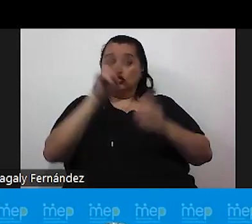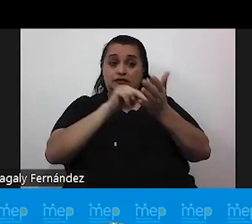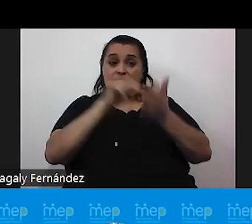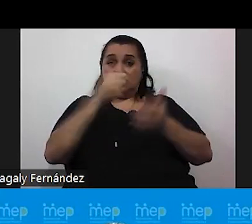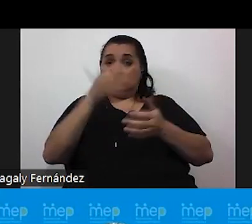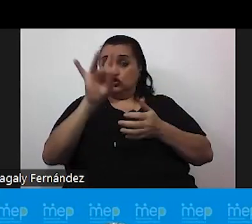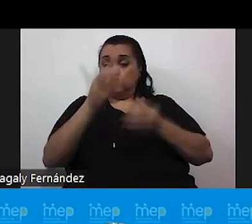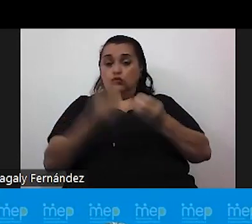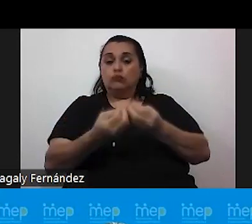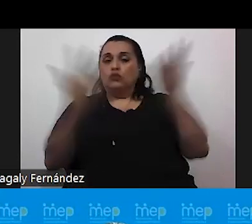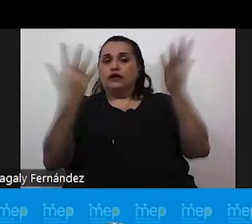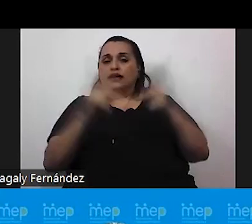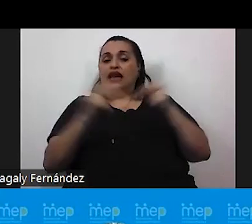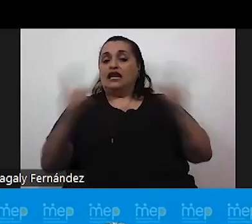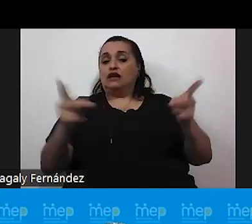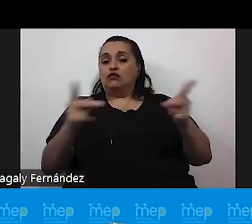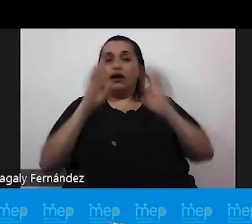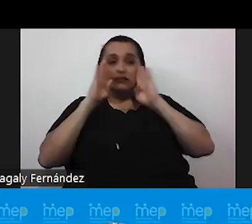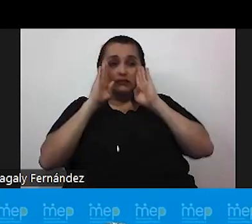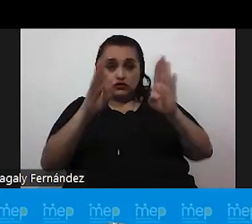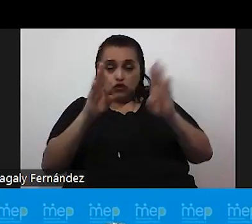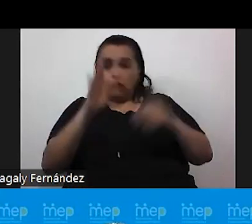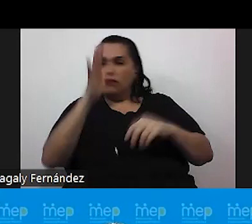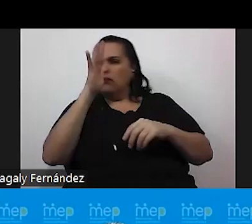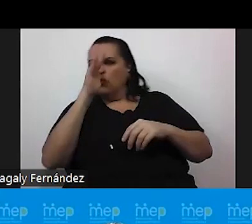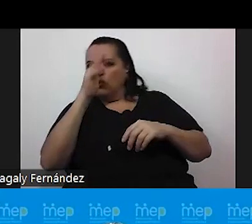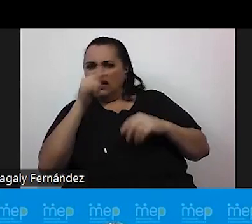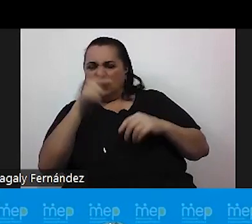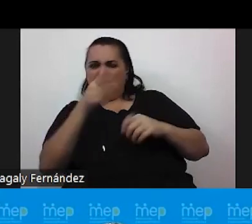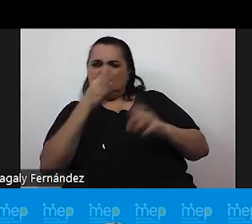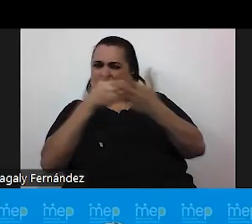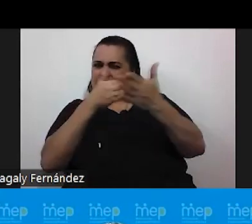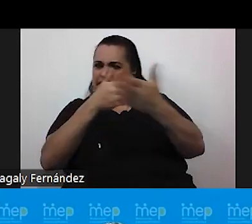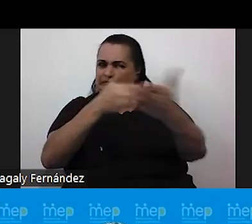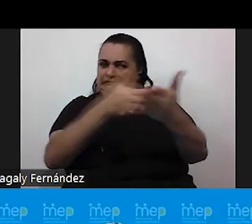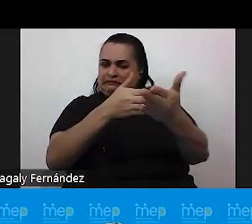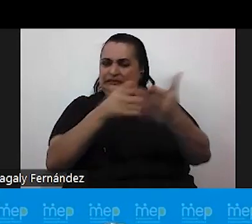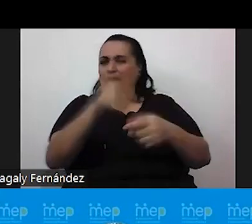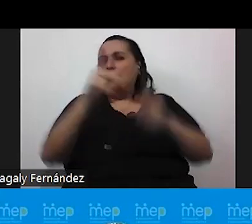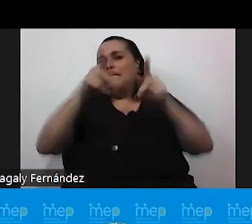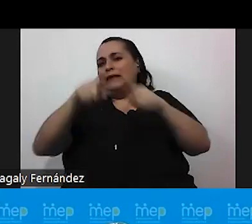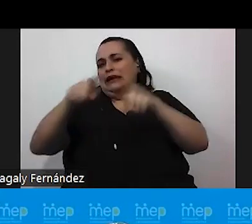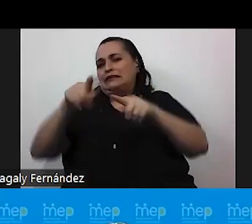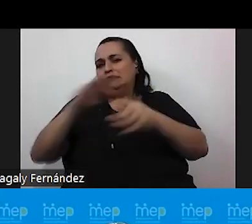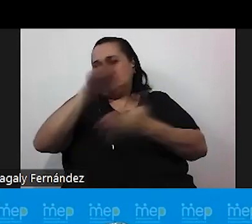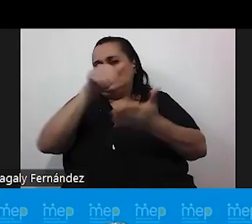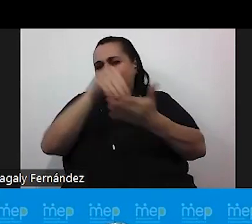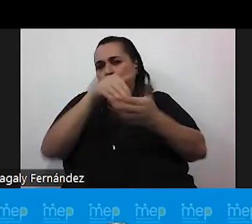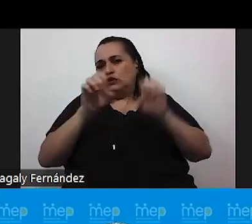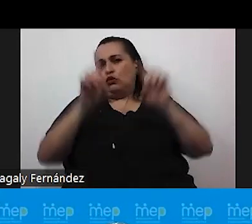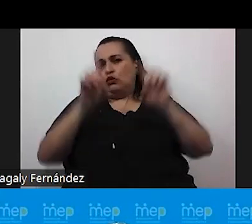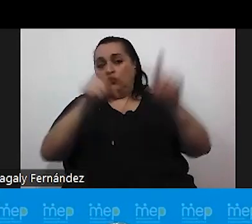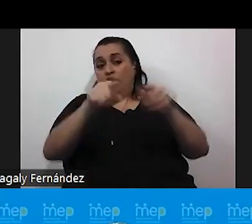que es la atención del bullying contra la población LGTB inserta en centros educativos este instrumento